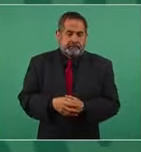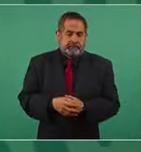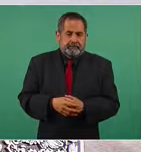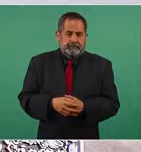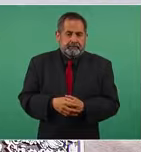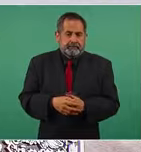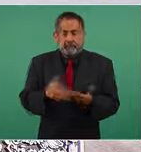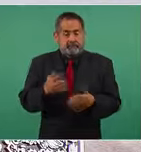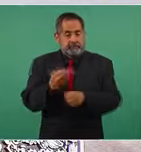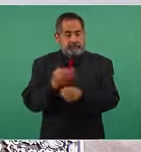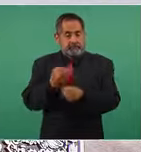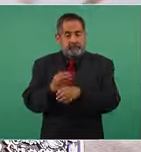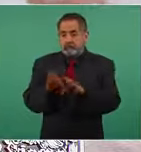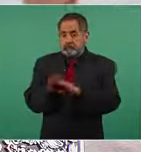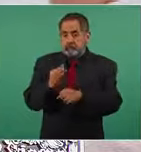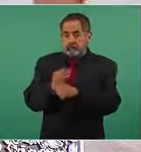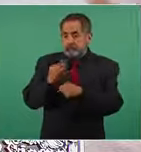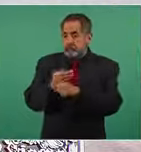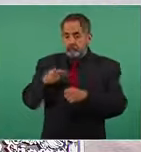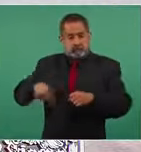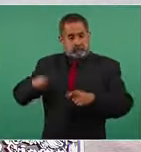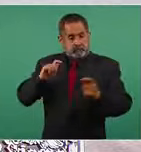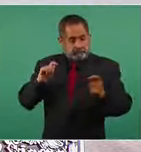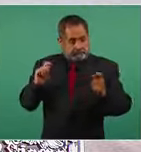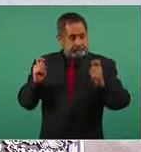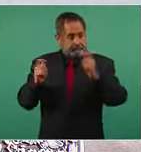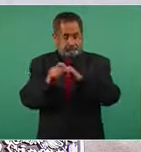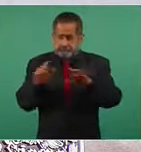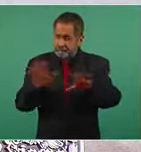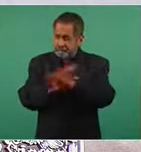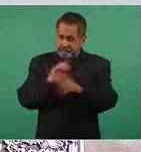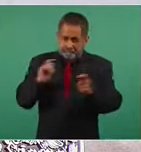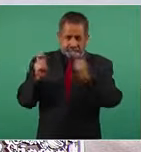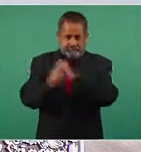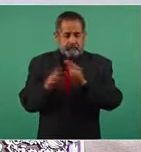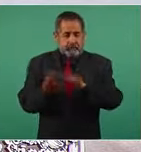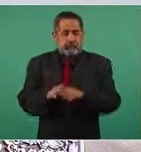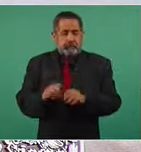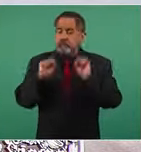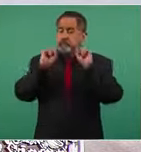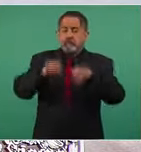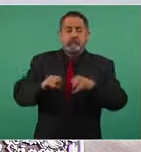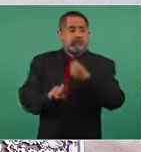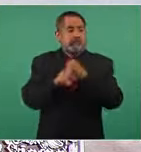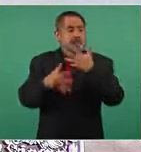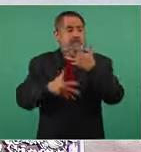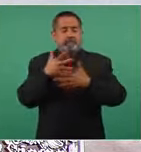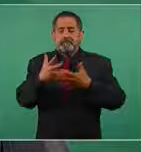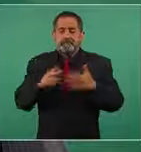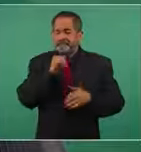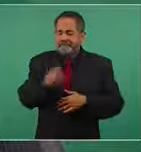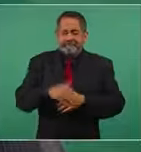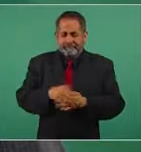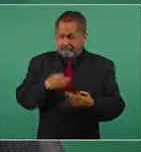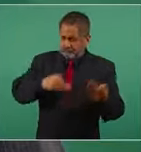entonces cómo estamos llevando a cabo nosotros esta transformación sin violencia todos